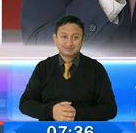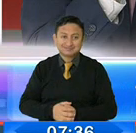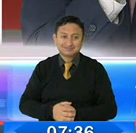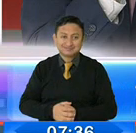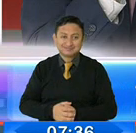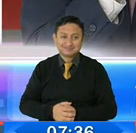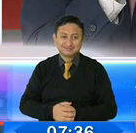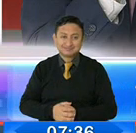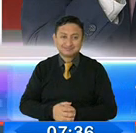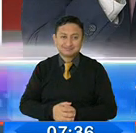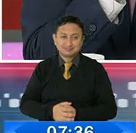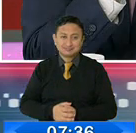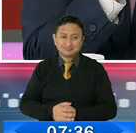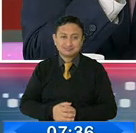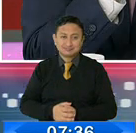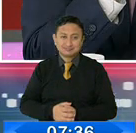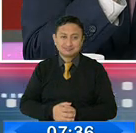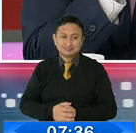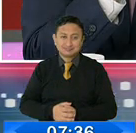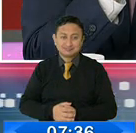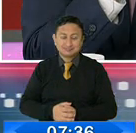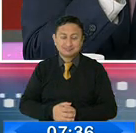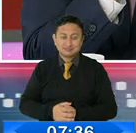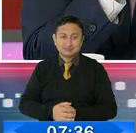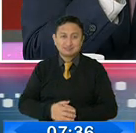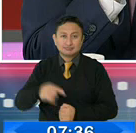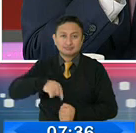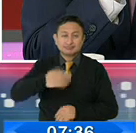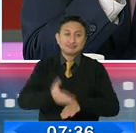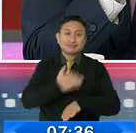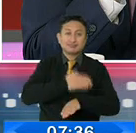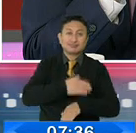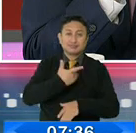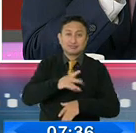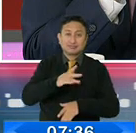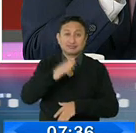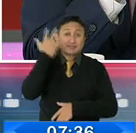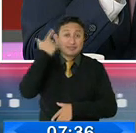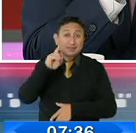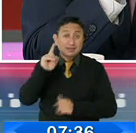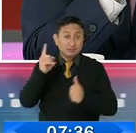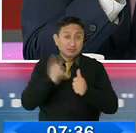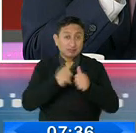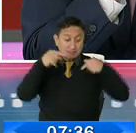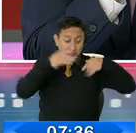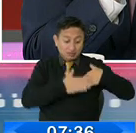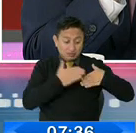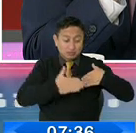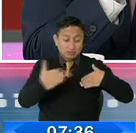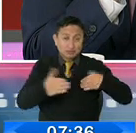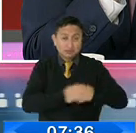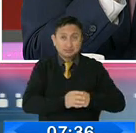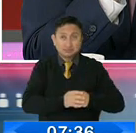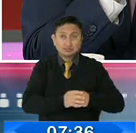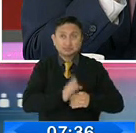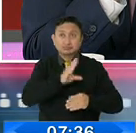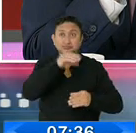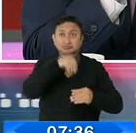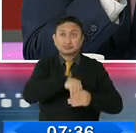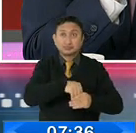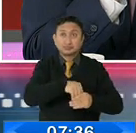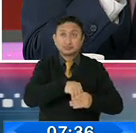primeros días que se tomaron las, las, las, las medidas, en el caso de los usuarios y en las estaciones, las, eh,